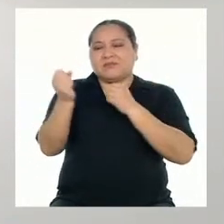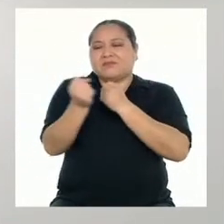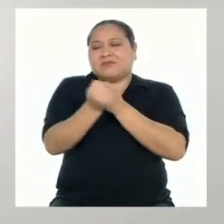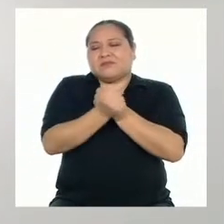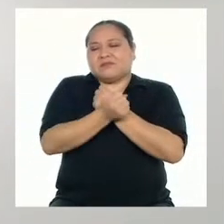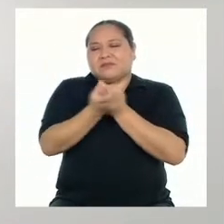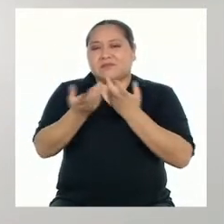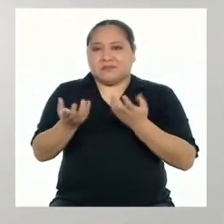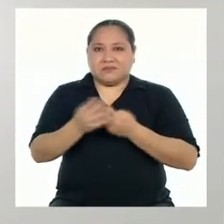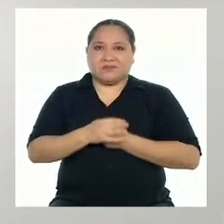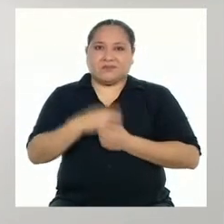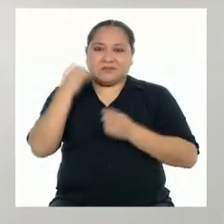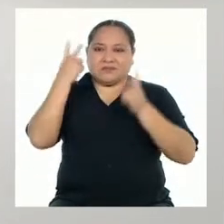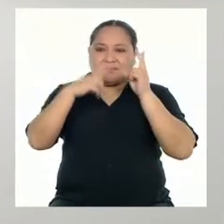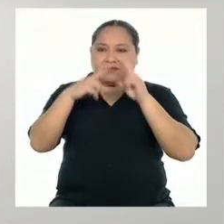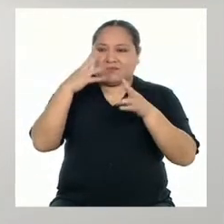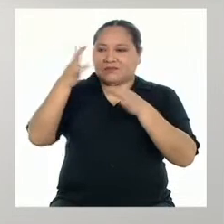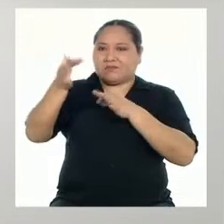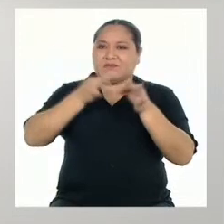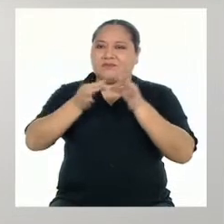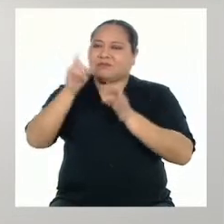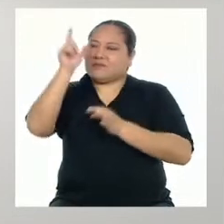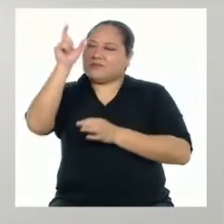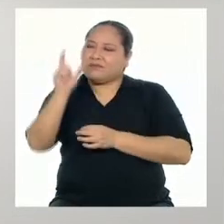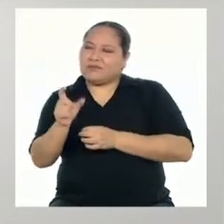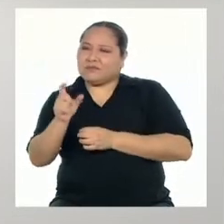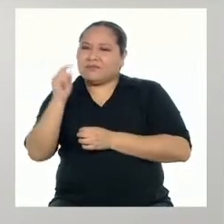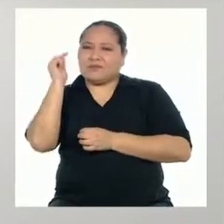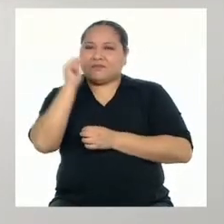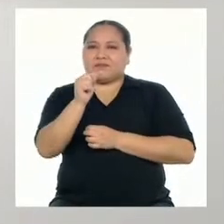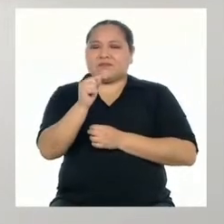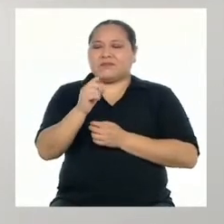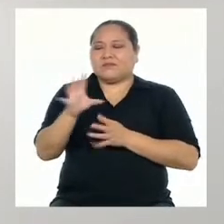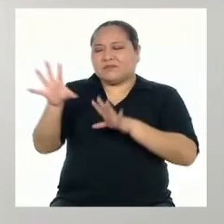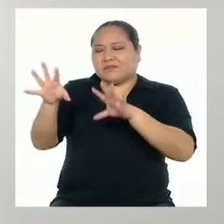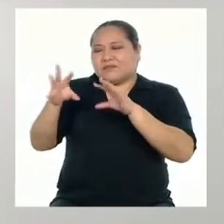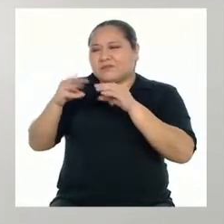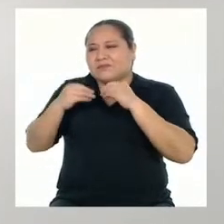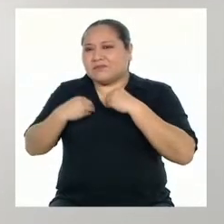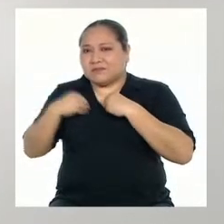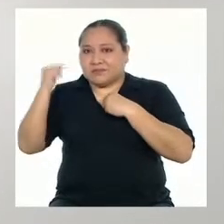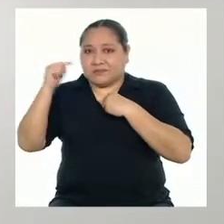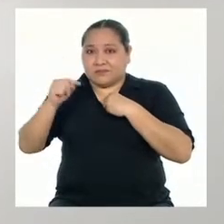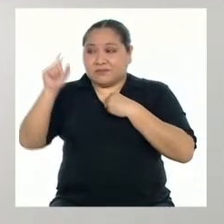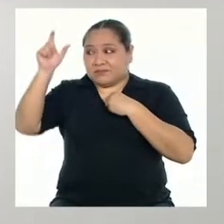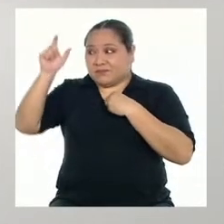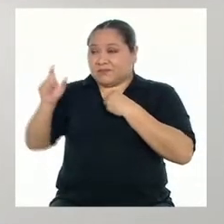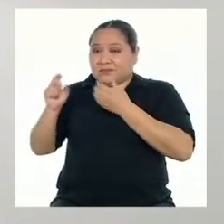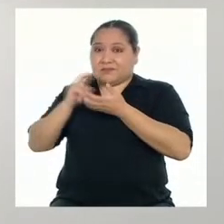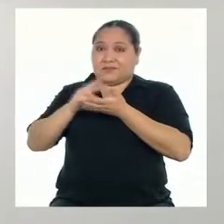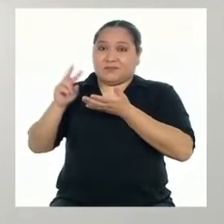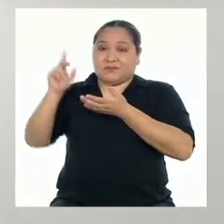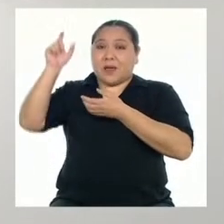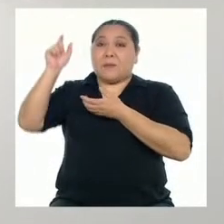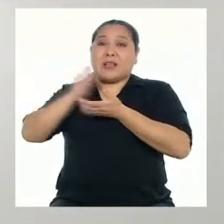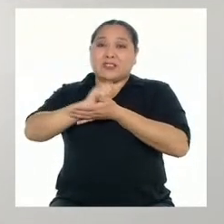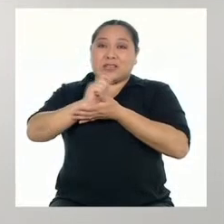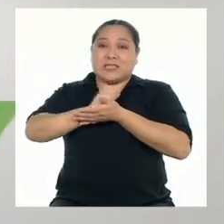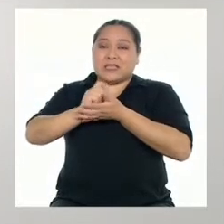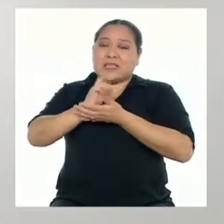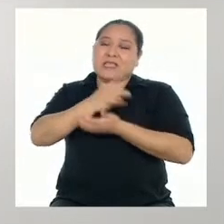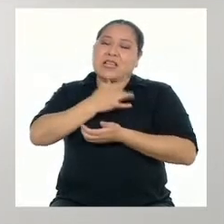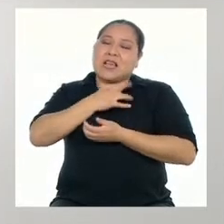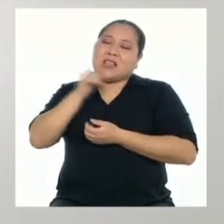amor y vemos que se describe a una persona por la cual asumimos que la o el autor siente ese amor.